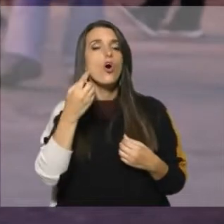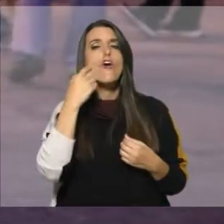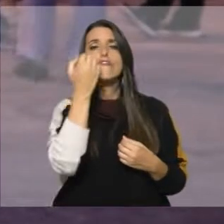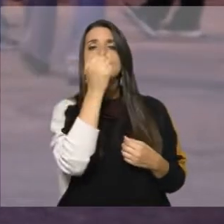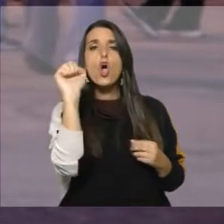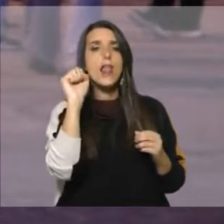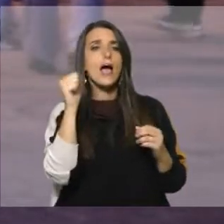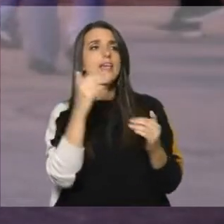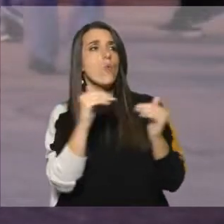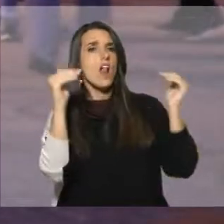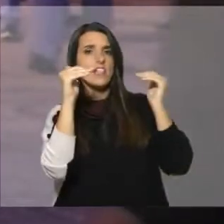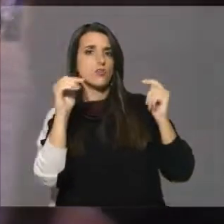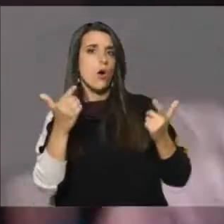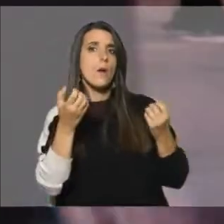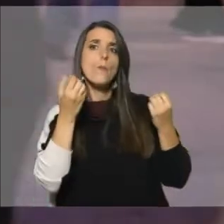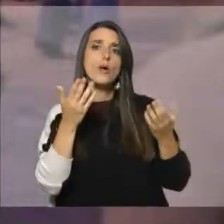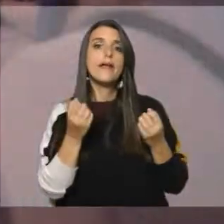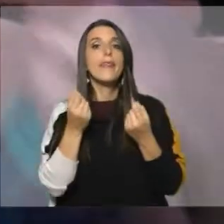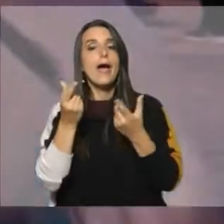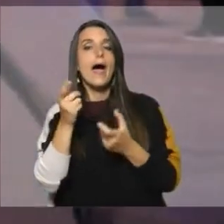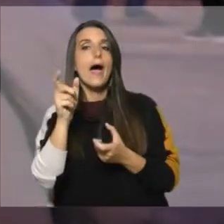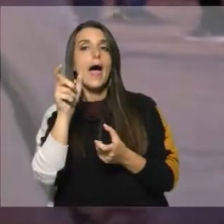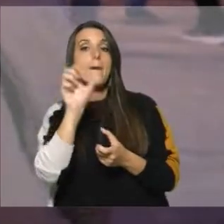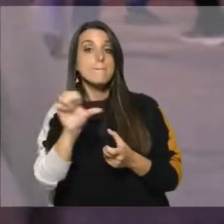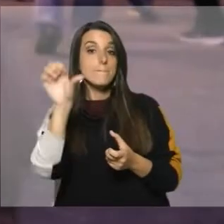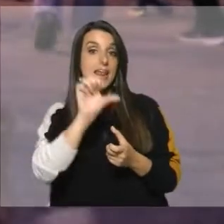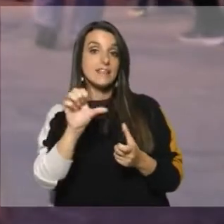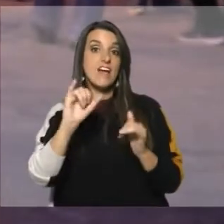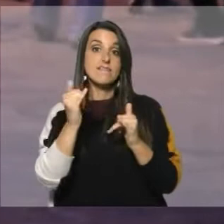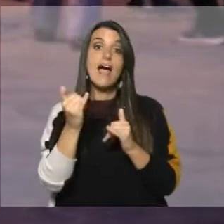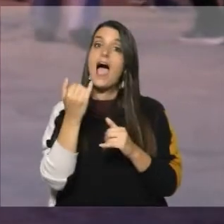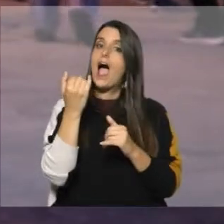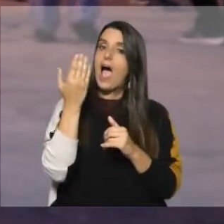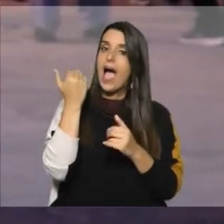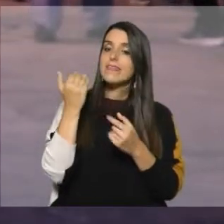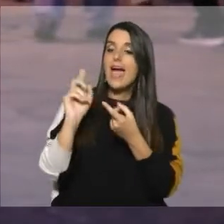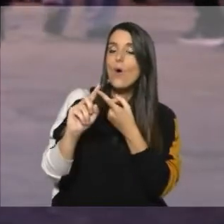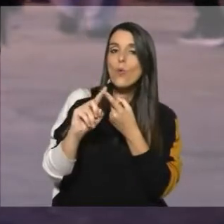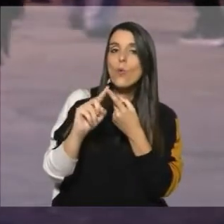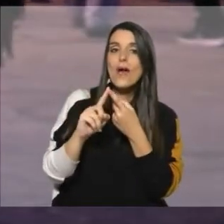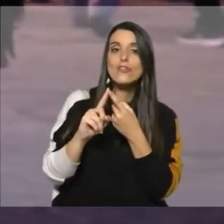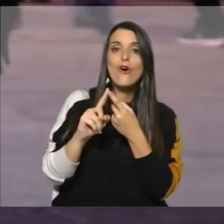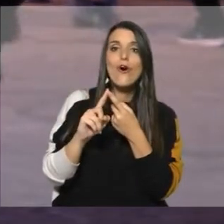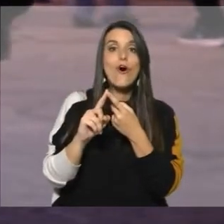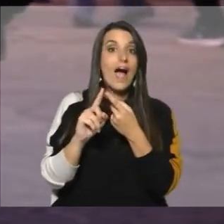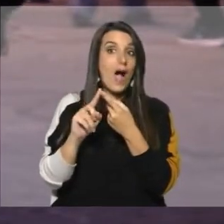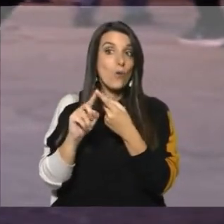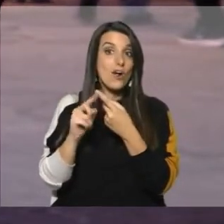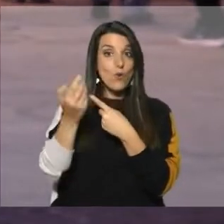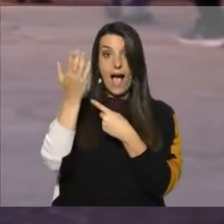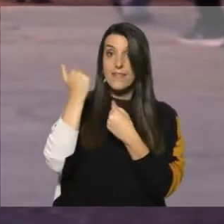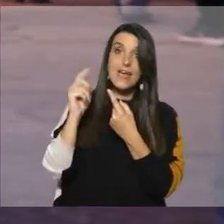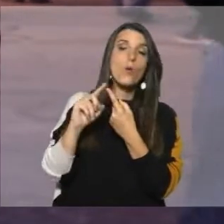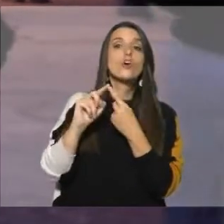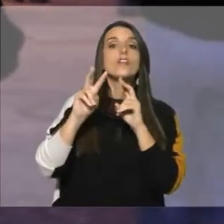principio de igualdad, dado que permite a empresas que ya tuvieran algún acuerdo previo con la administración en el